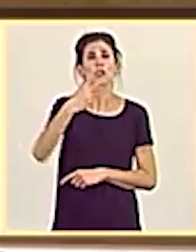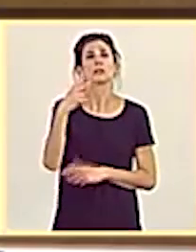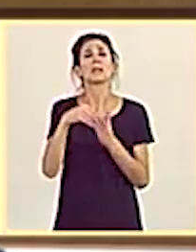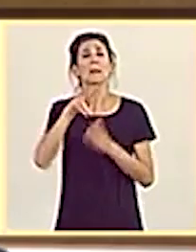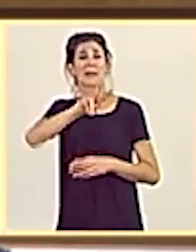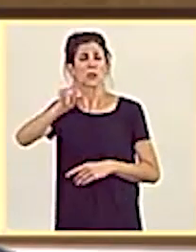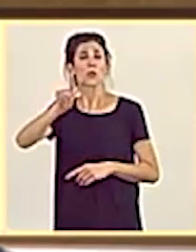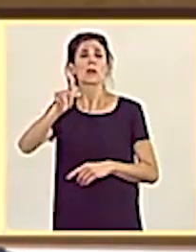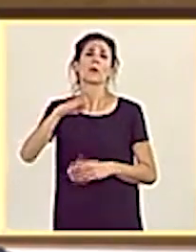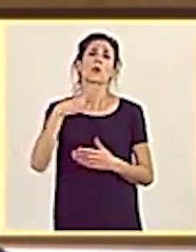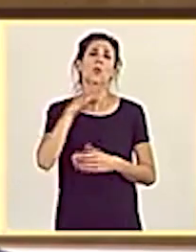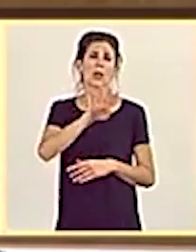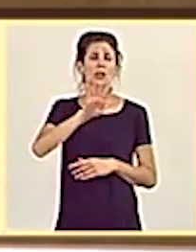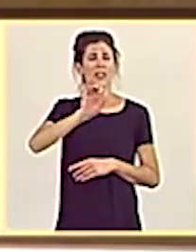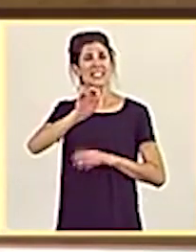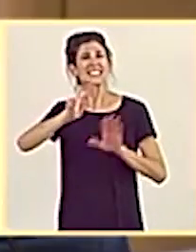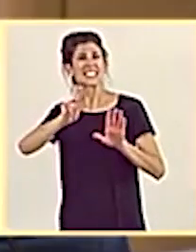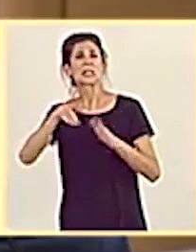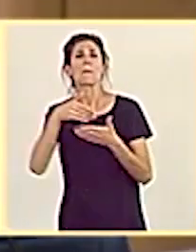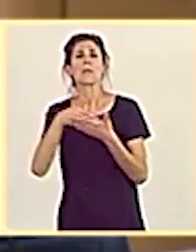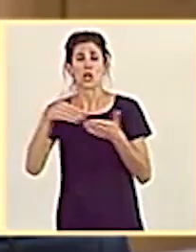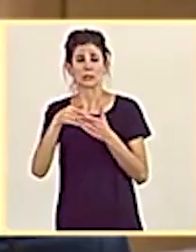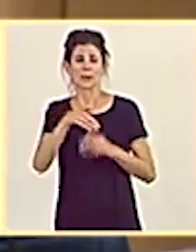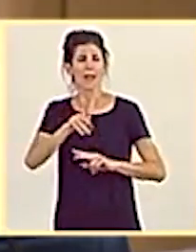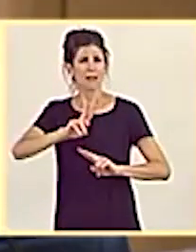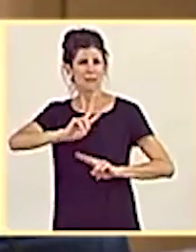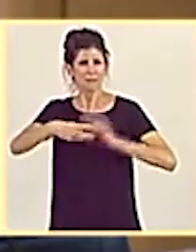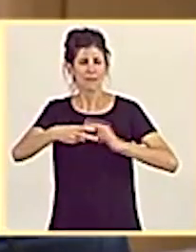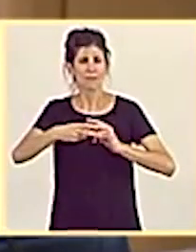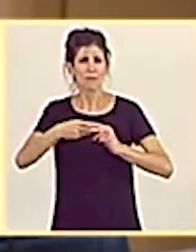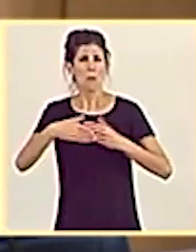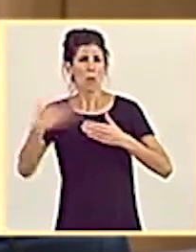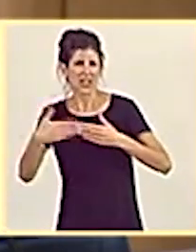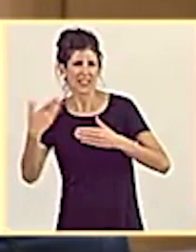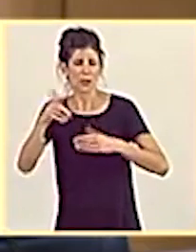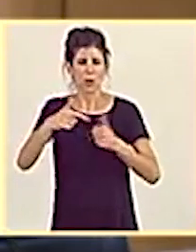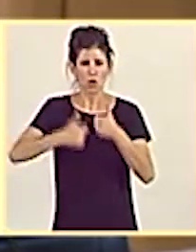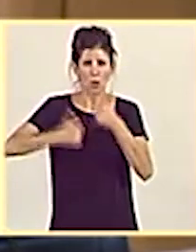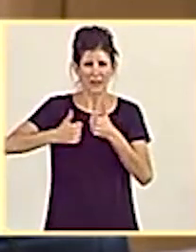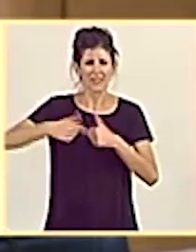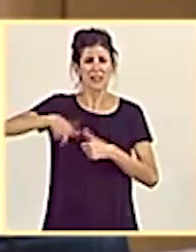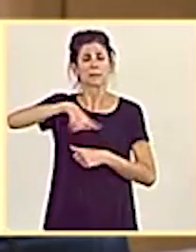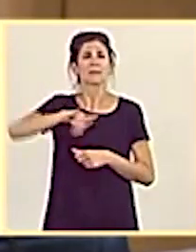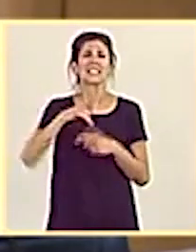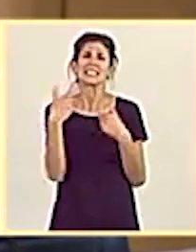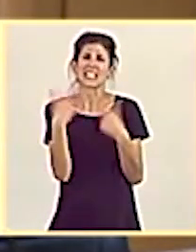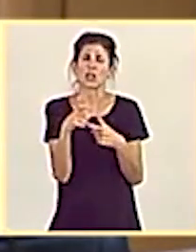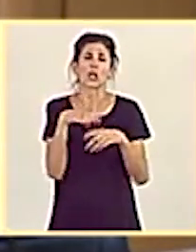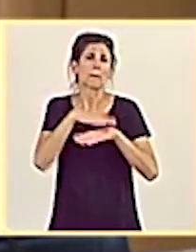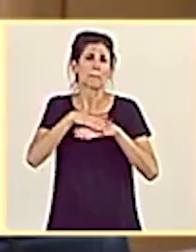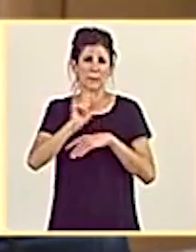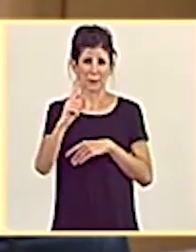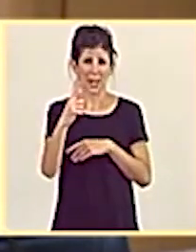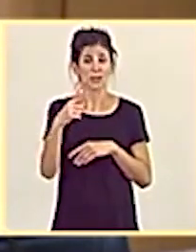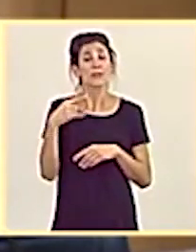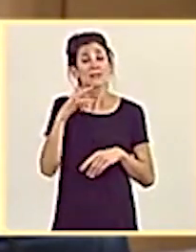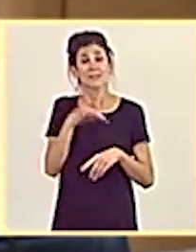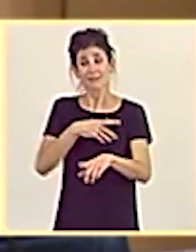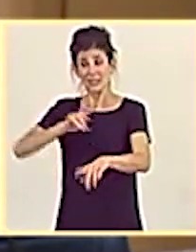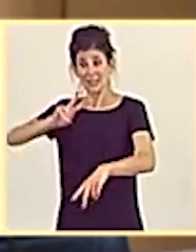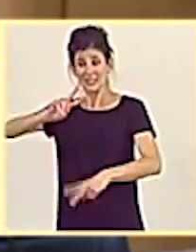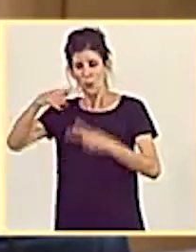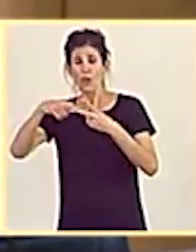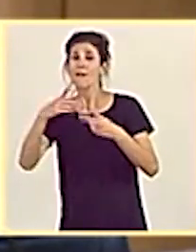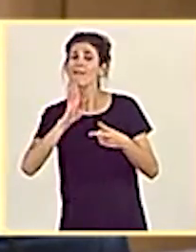406 millones para la modernización y competitividad de todo el sector primario. Segundo, a lo que usted se refería